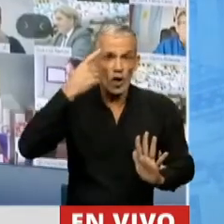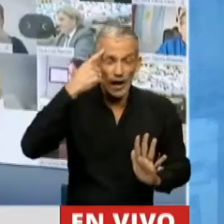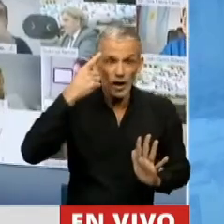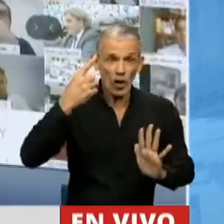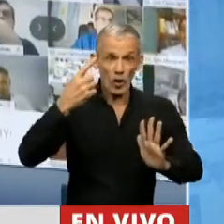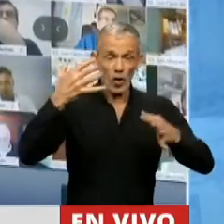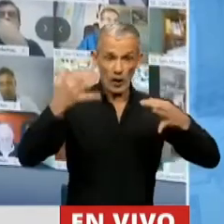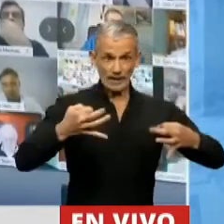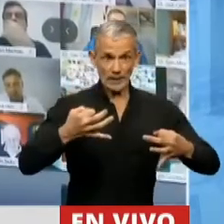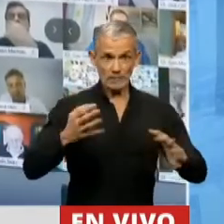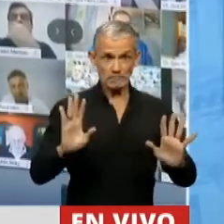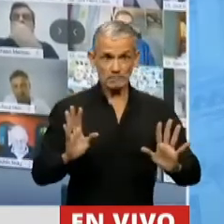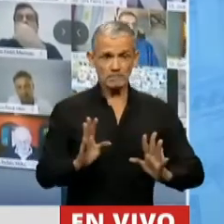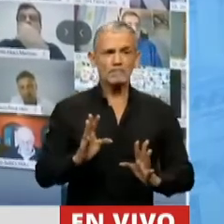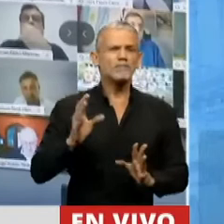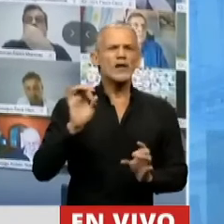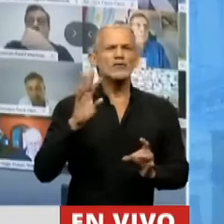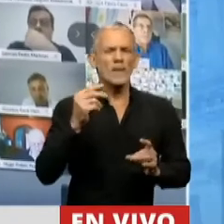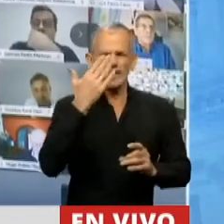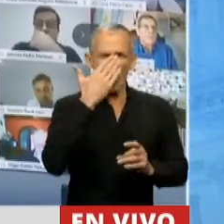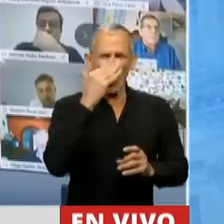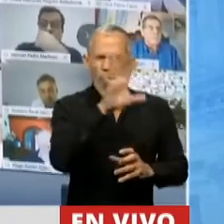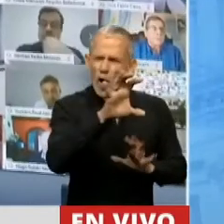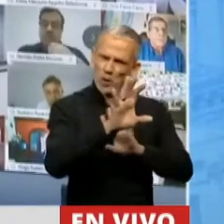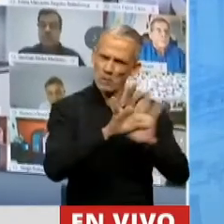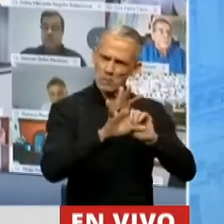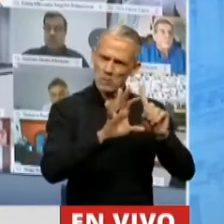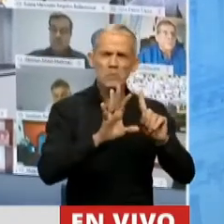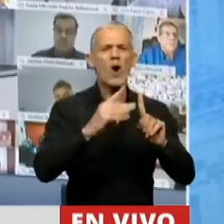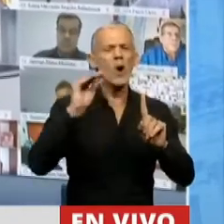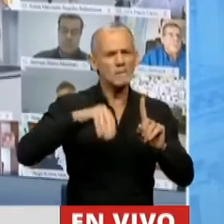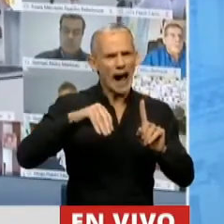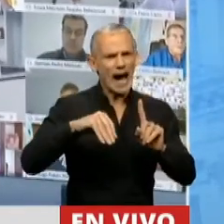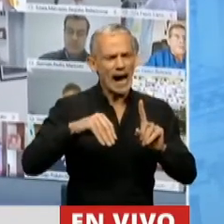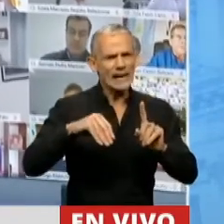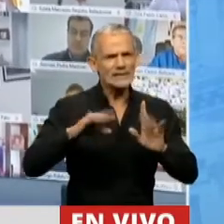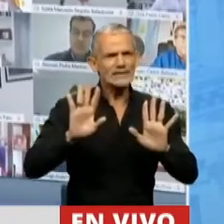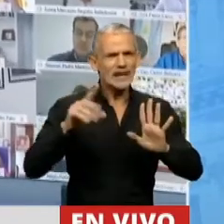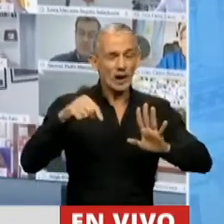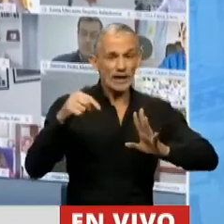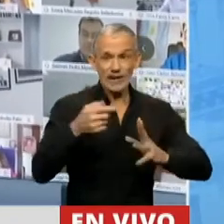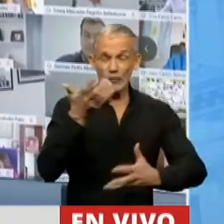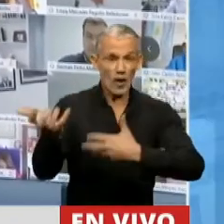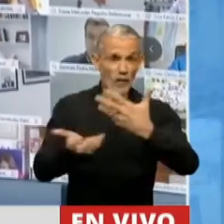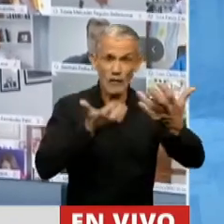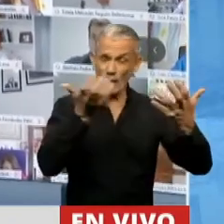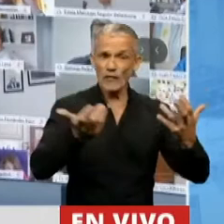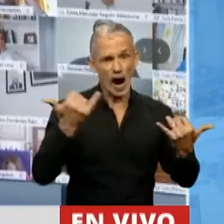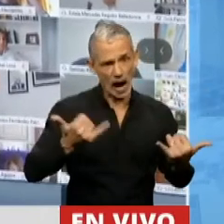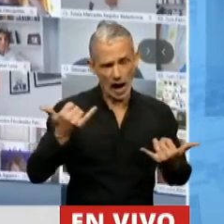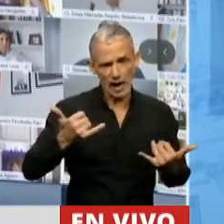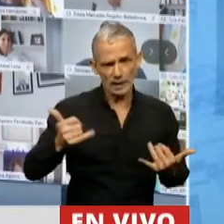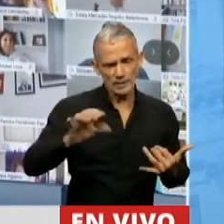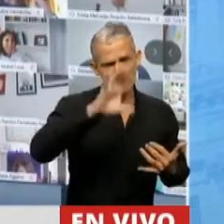piense y que no hablemos solamente de Córdoba, que hablemos de que este flagelo nos está quejando hoy,